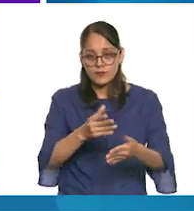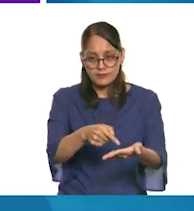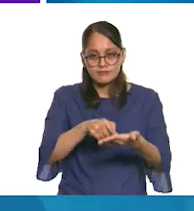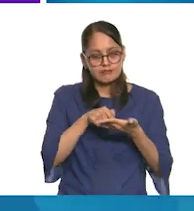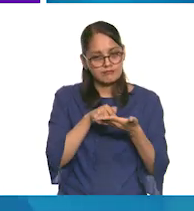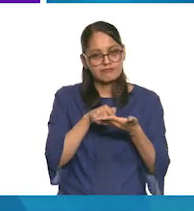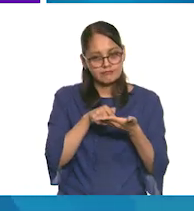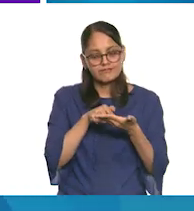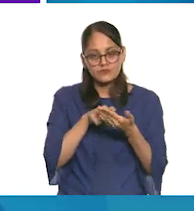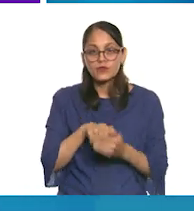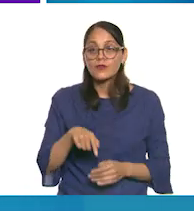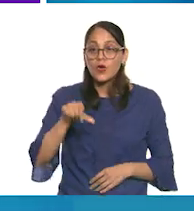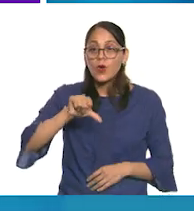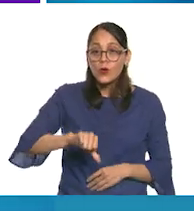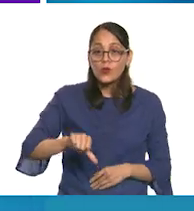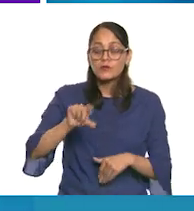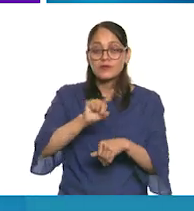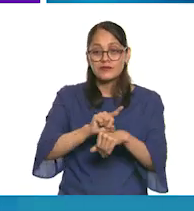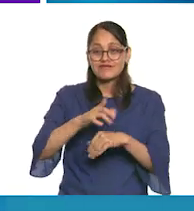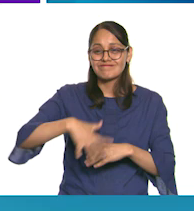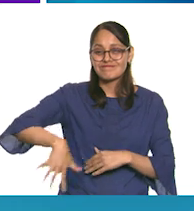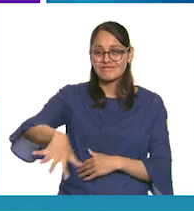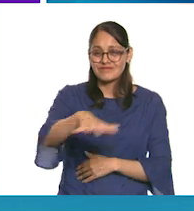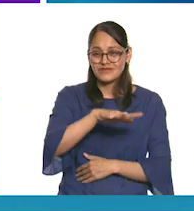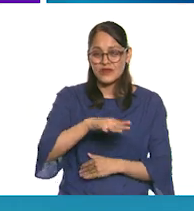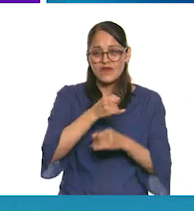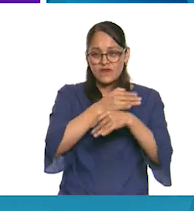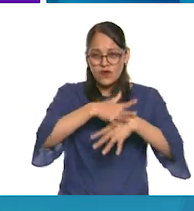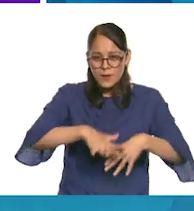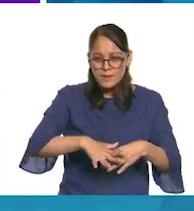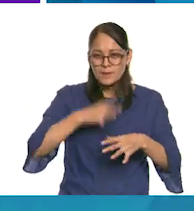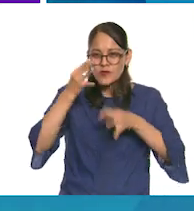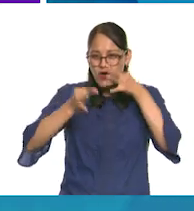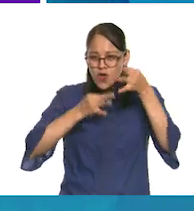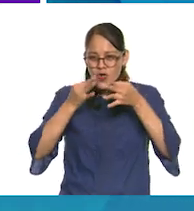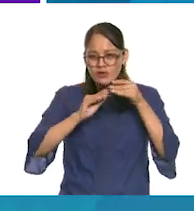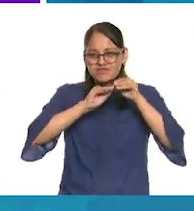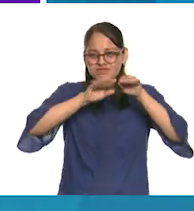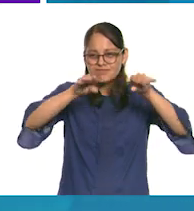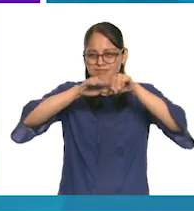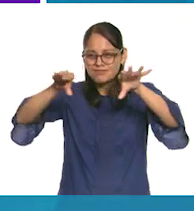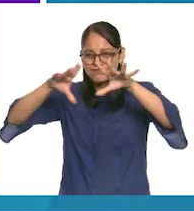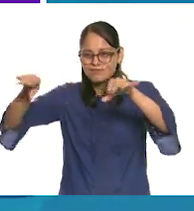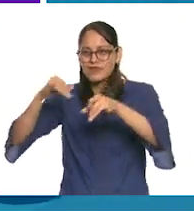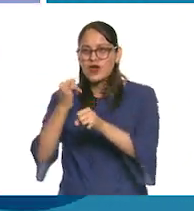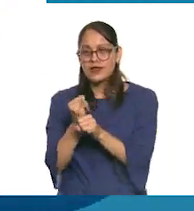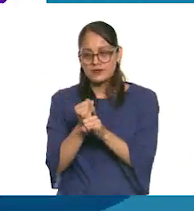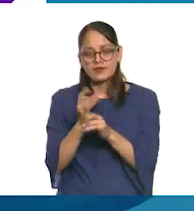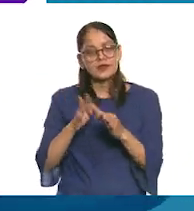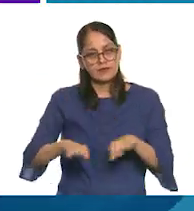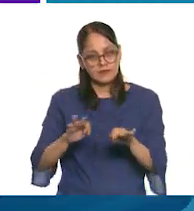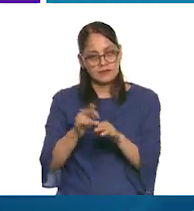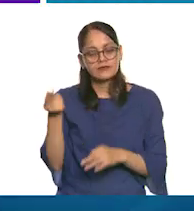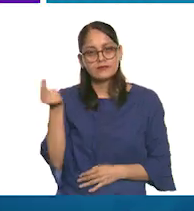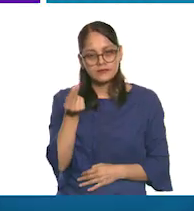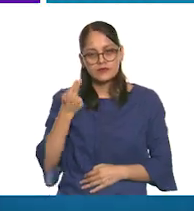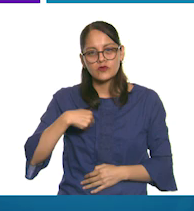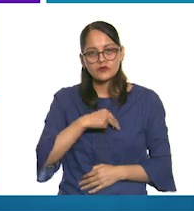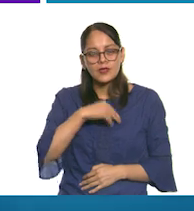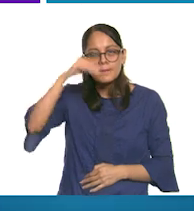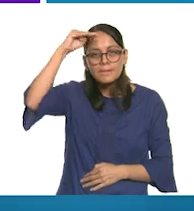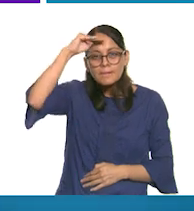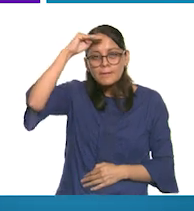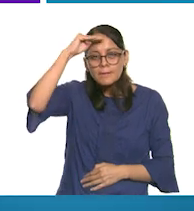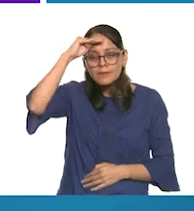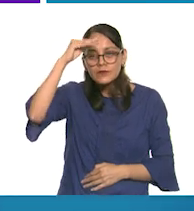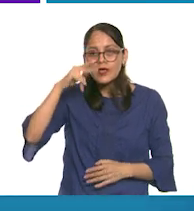tú. En estos tiempos donde la información y las noticias corren velozmente por la red, es necesario que hablemos del uso crítico